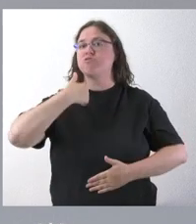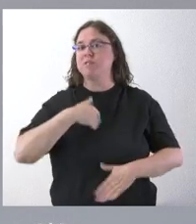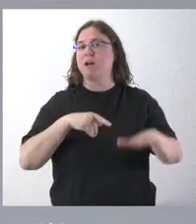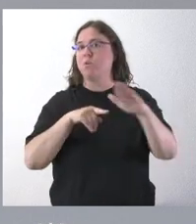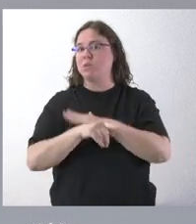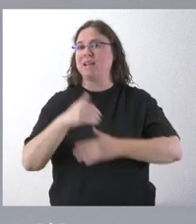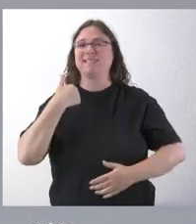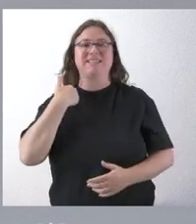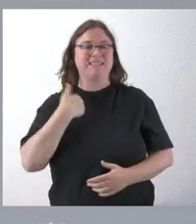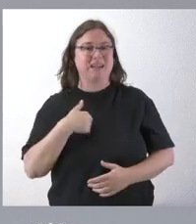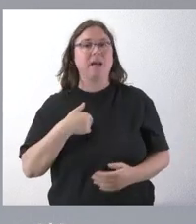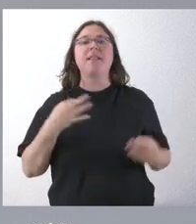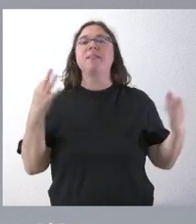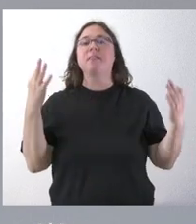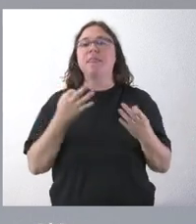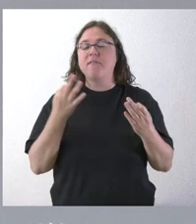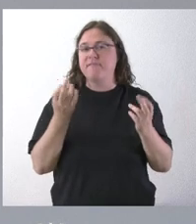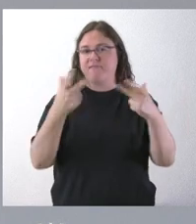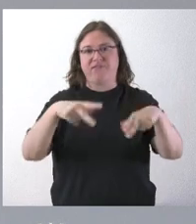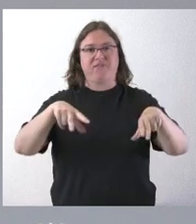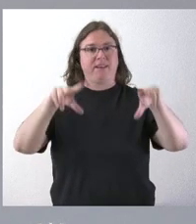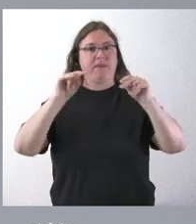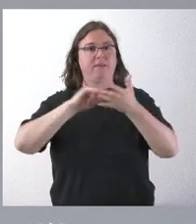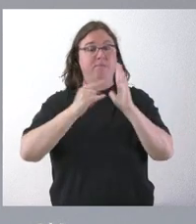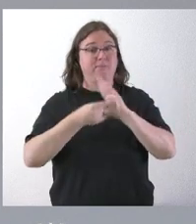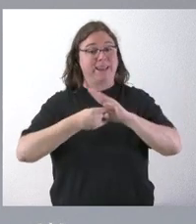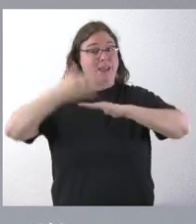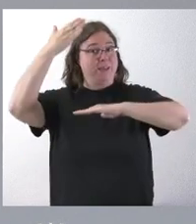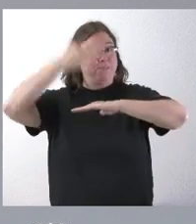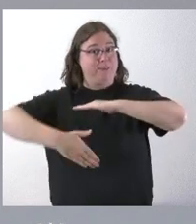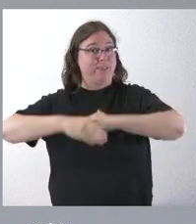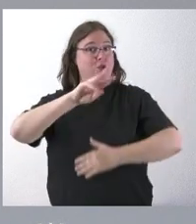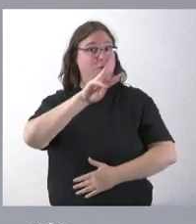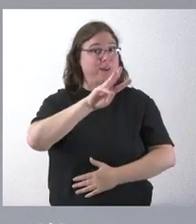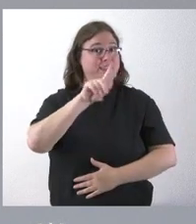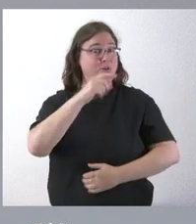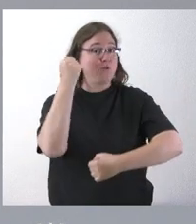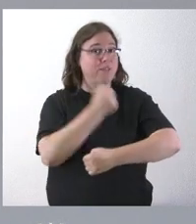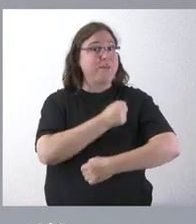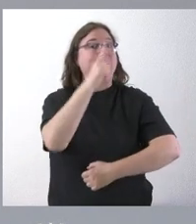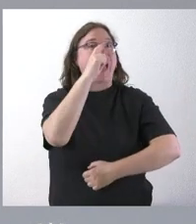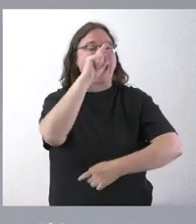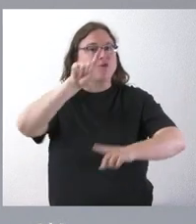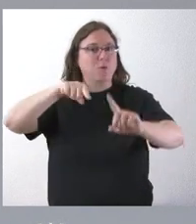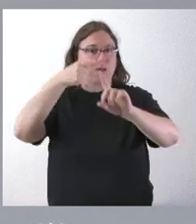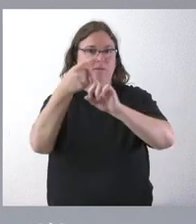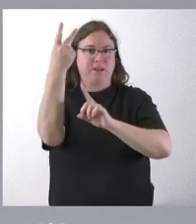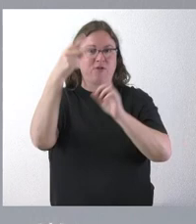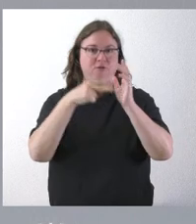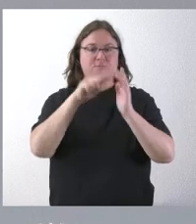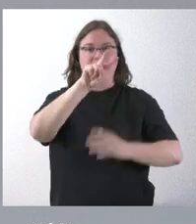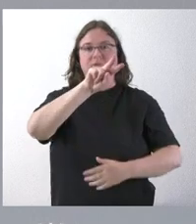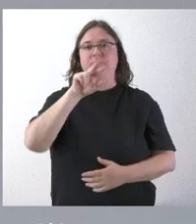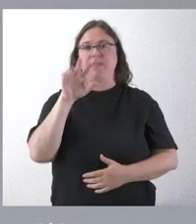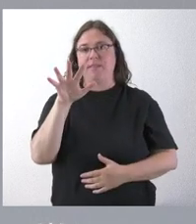proyecto, deberán finalizarlo antes del 31 de diciembre del 2025. Es decir, van a disponer